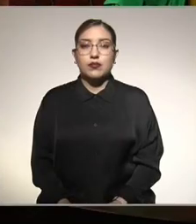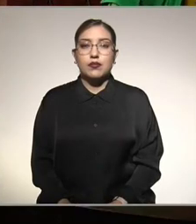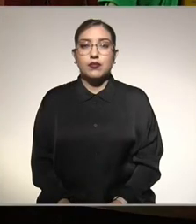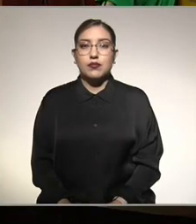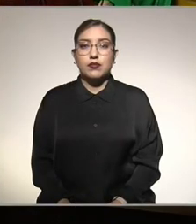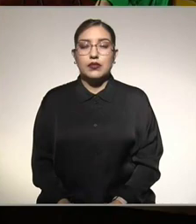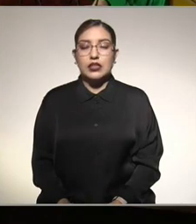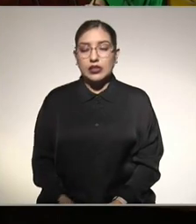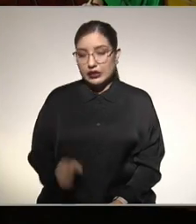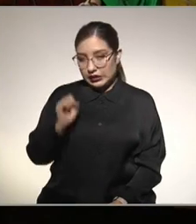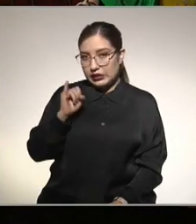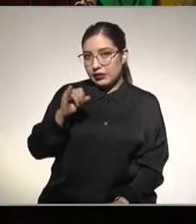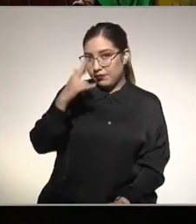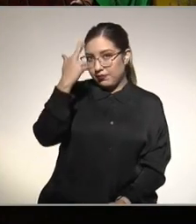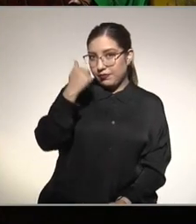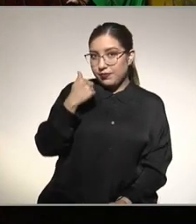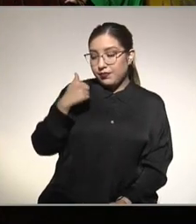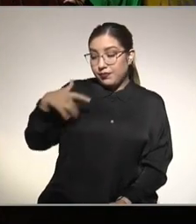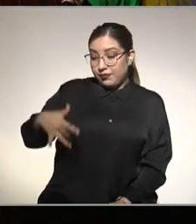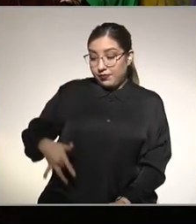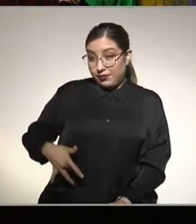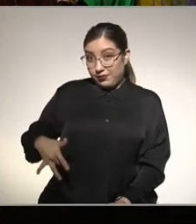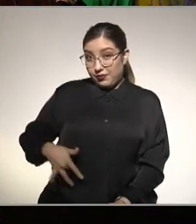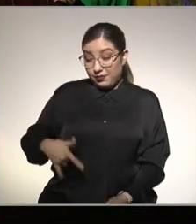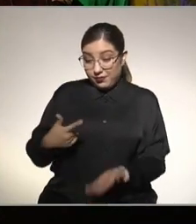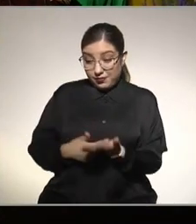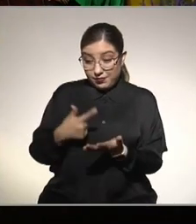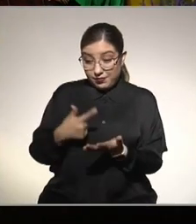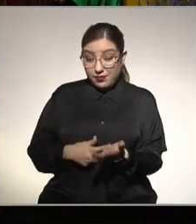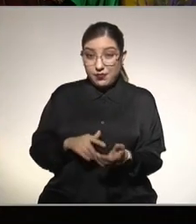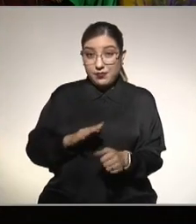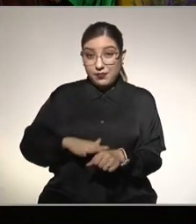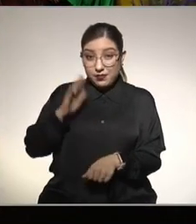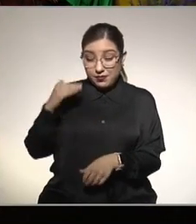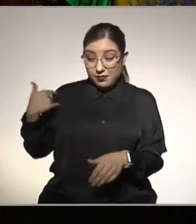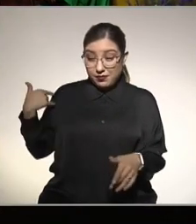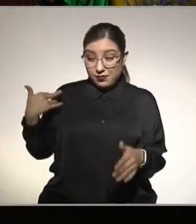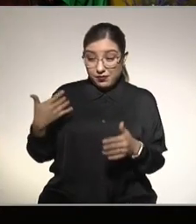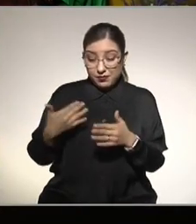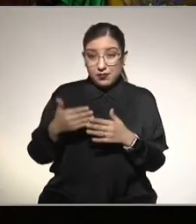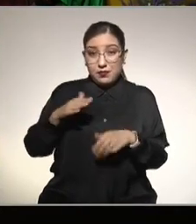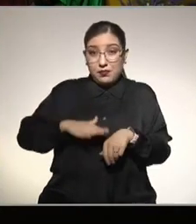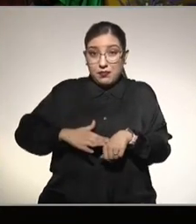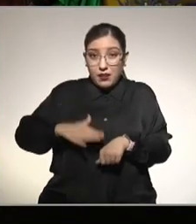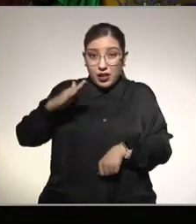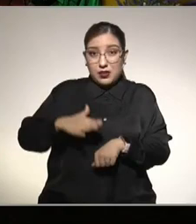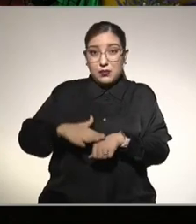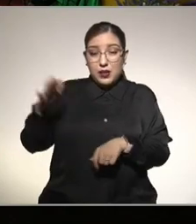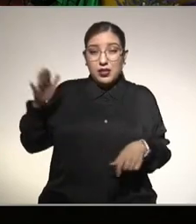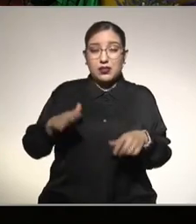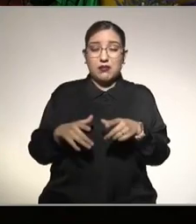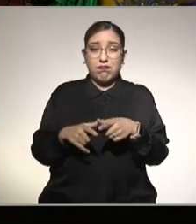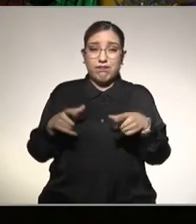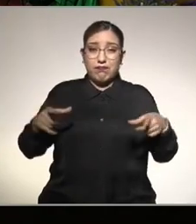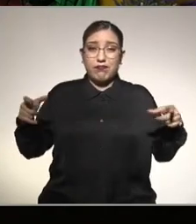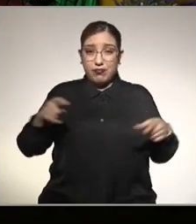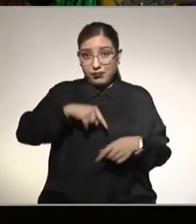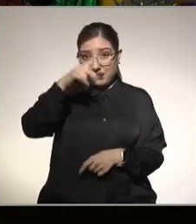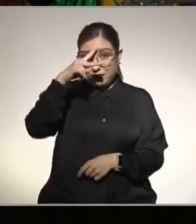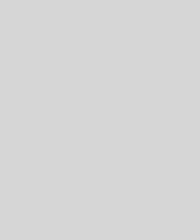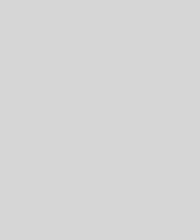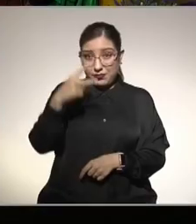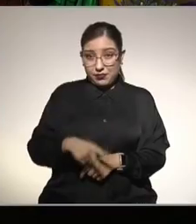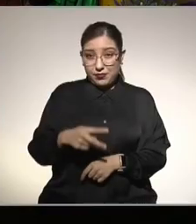el hígado graso va hacia el alza en México somos el primer lugar en